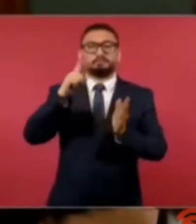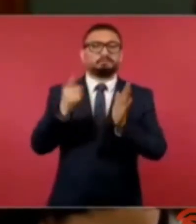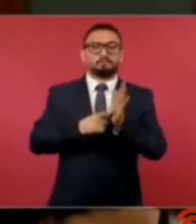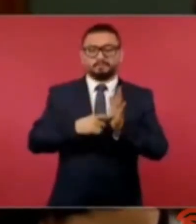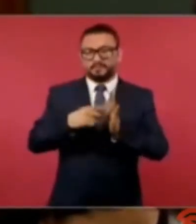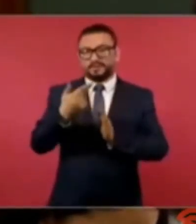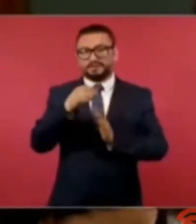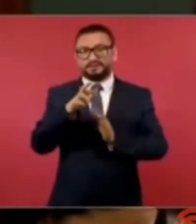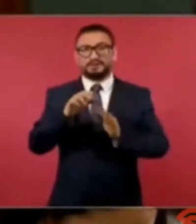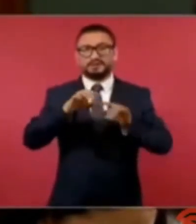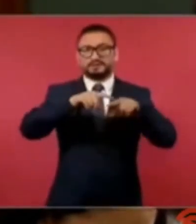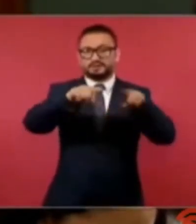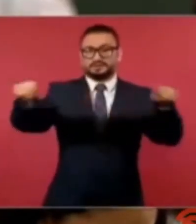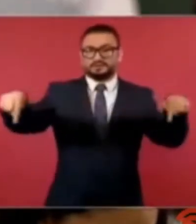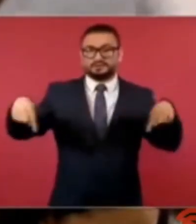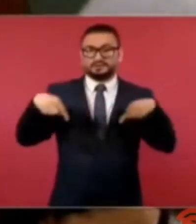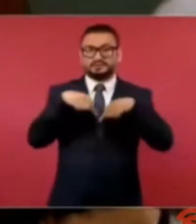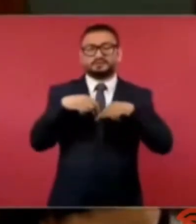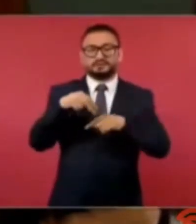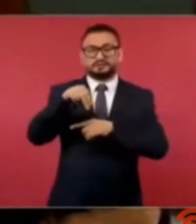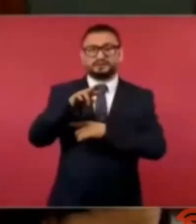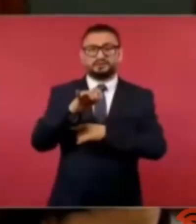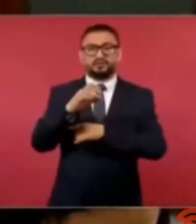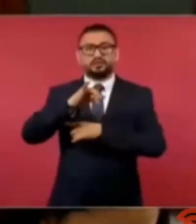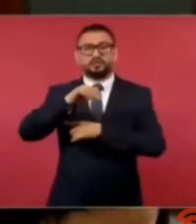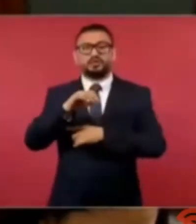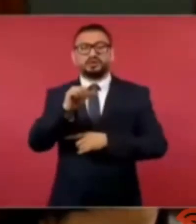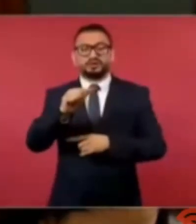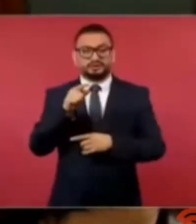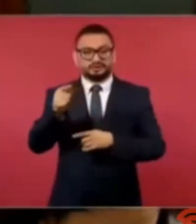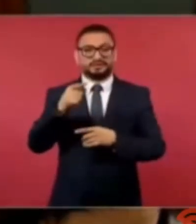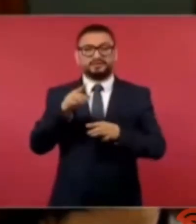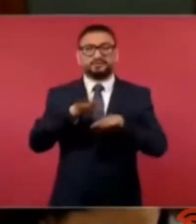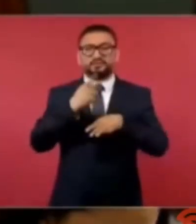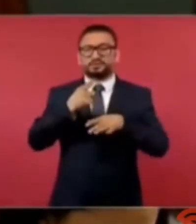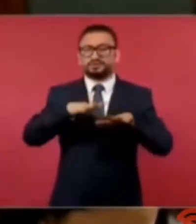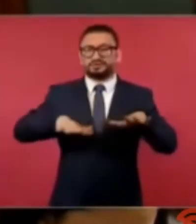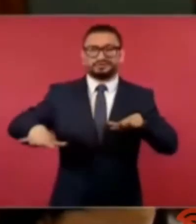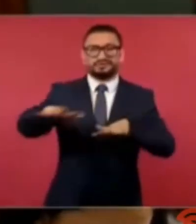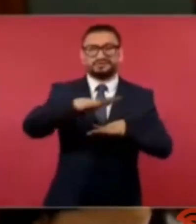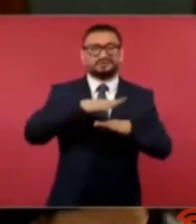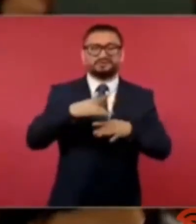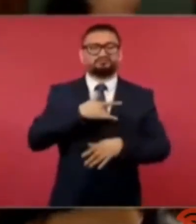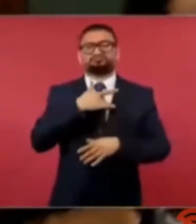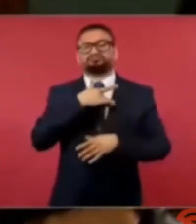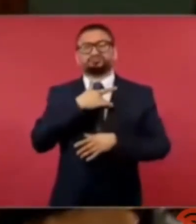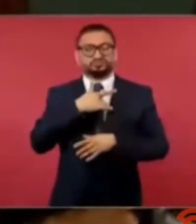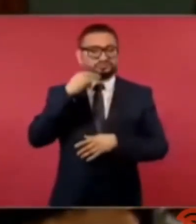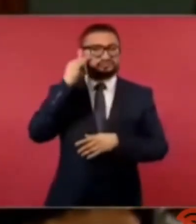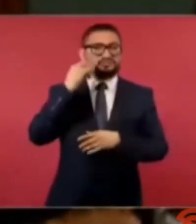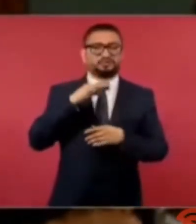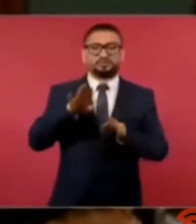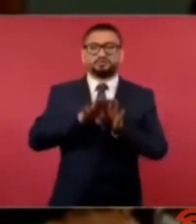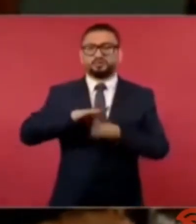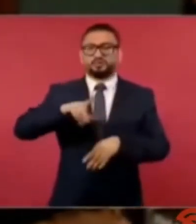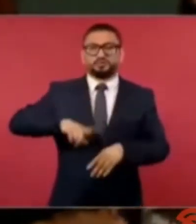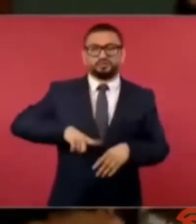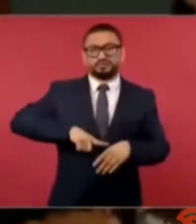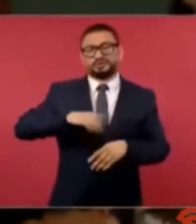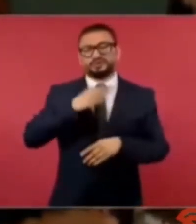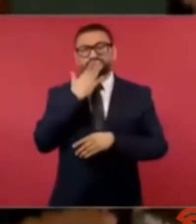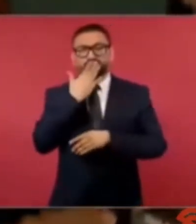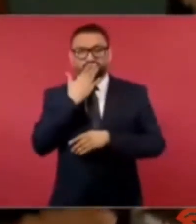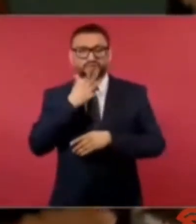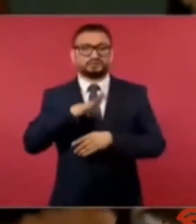Abojoa, Sonora, siguen esperando que se destrabe esto que parece empantanado entre la falta de empatía de funcionarios en Sonora,